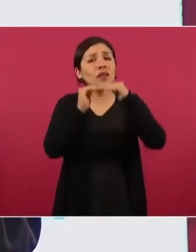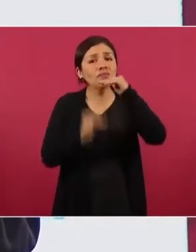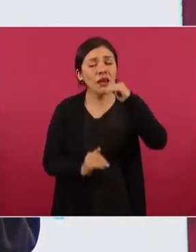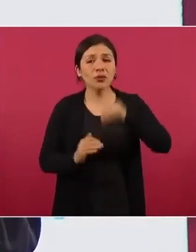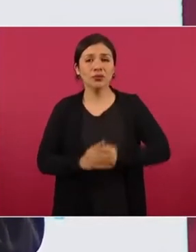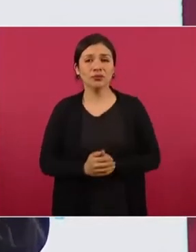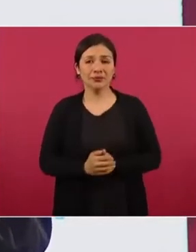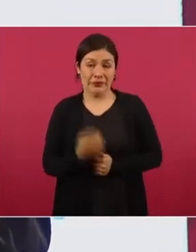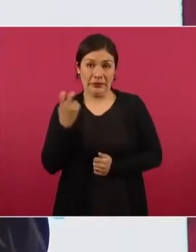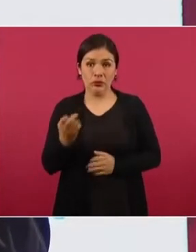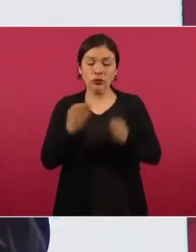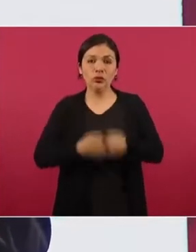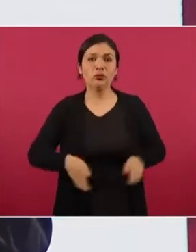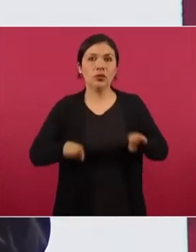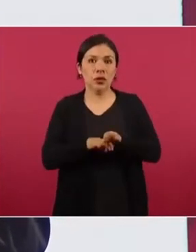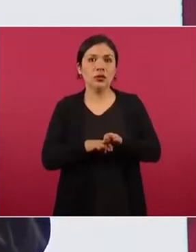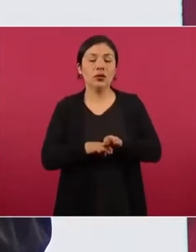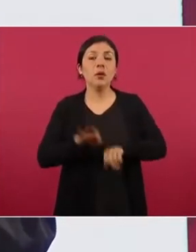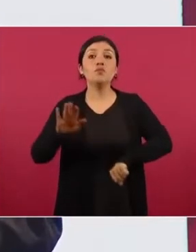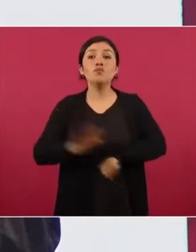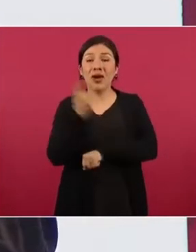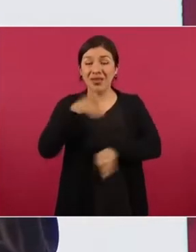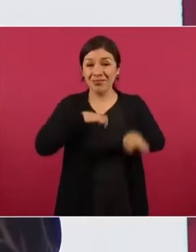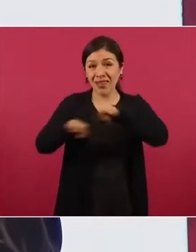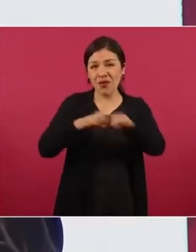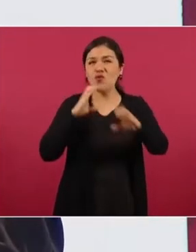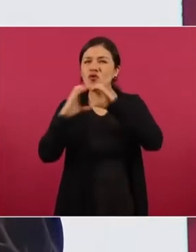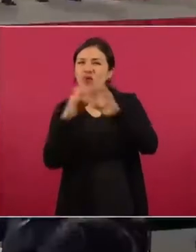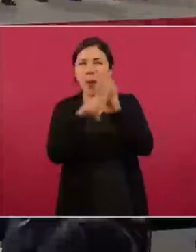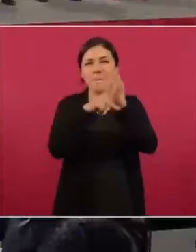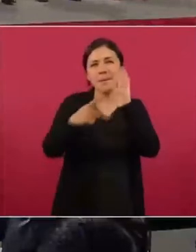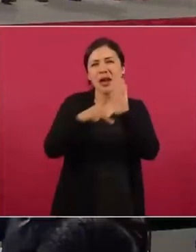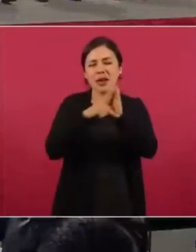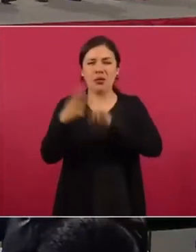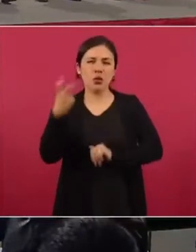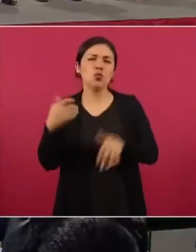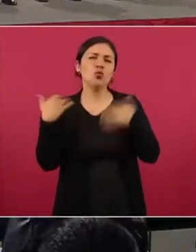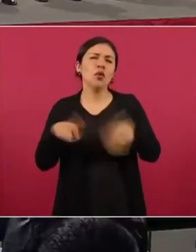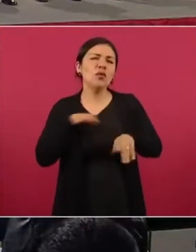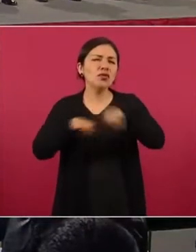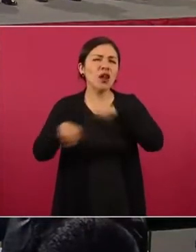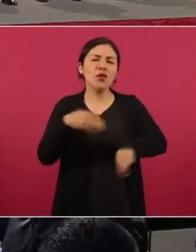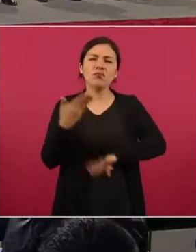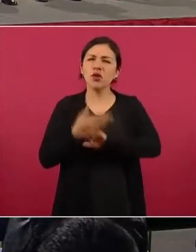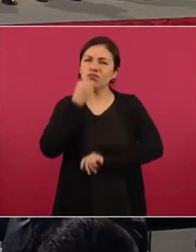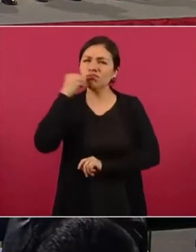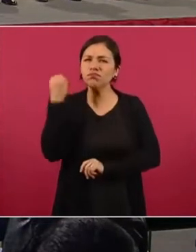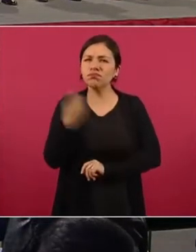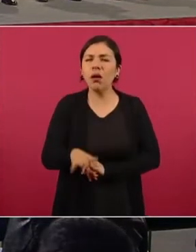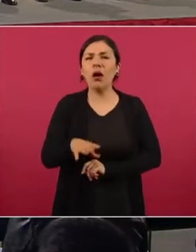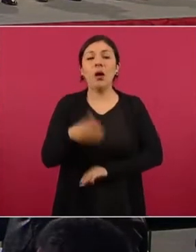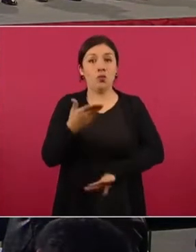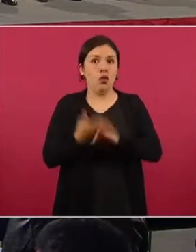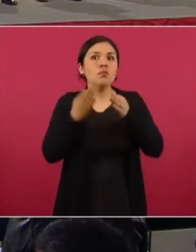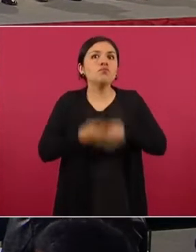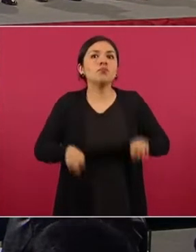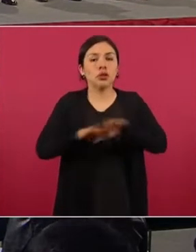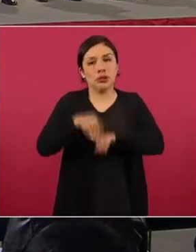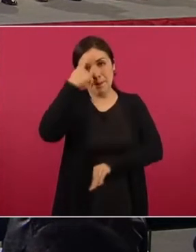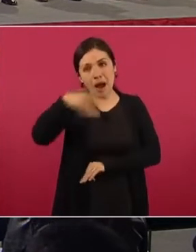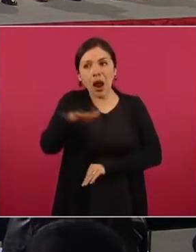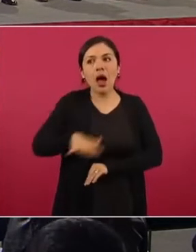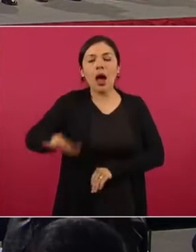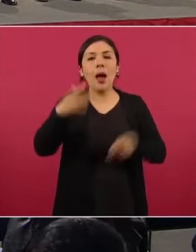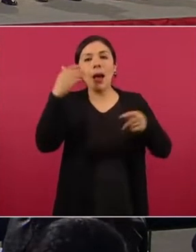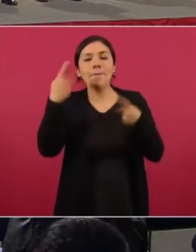Esto es importante porque el periodismo, como sabemos, es un noble oficio y una labor muy importante para nuestra